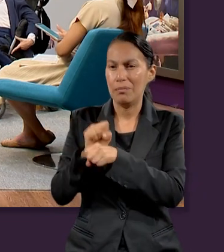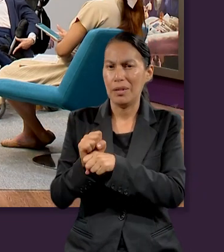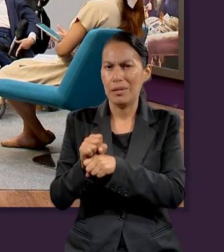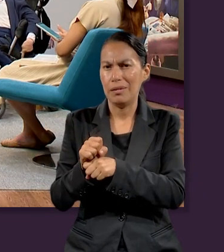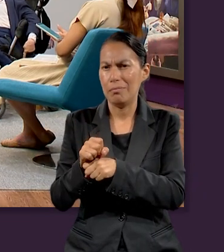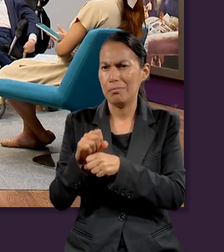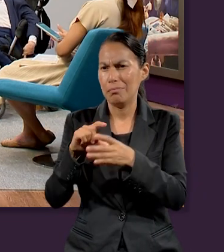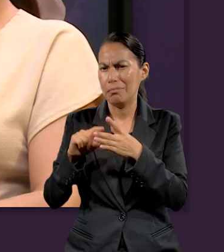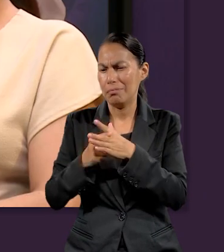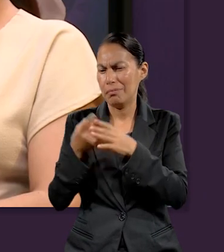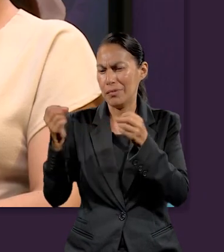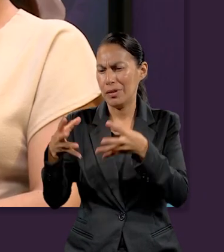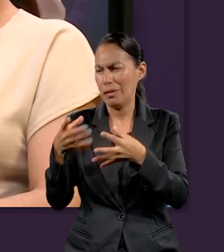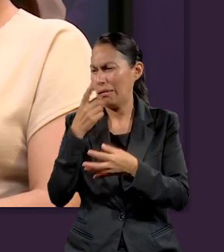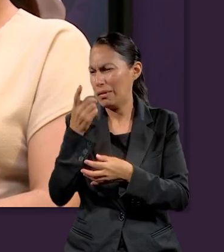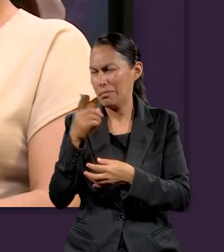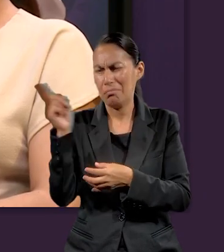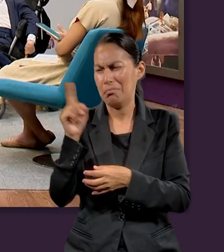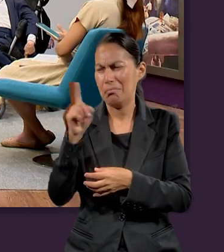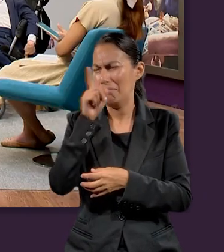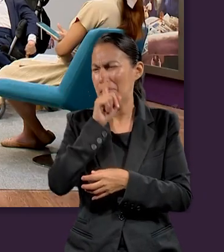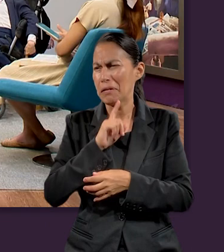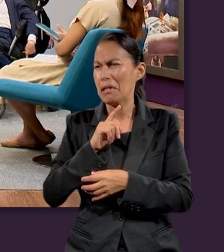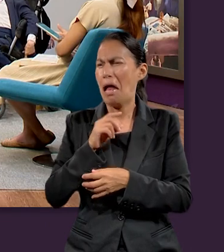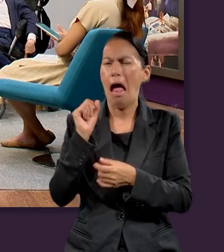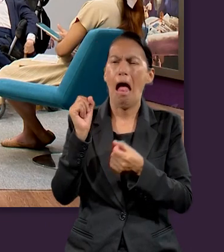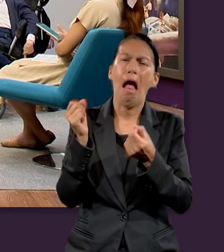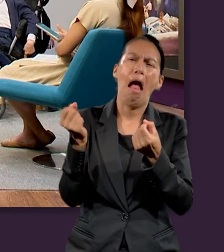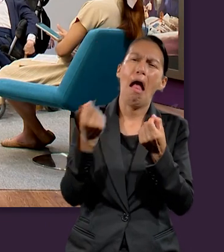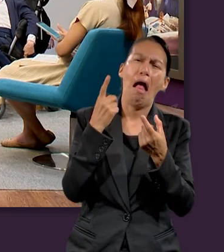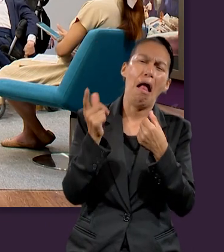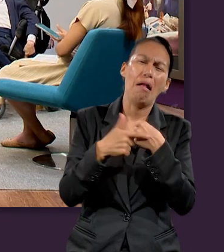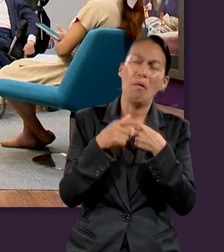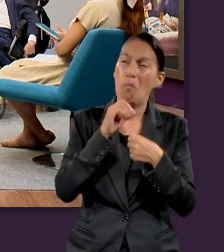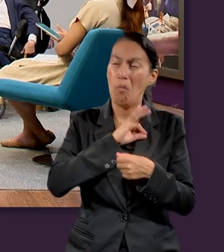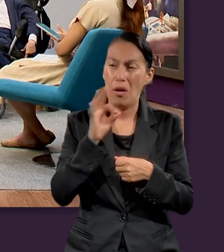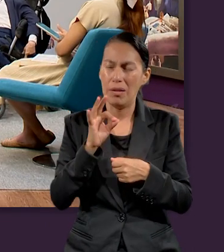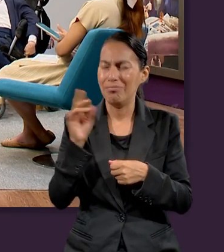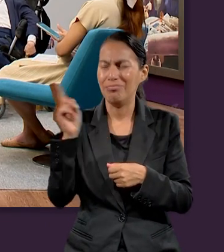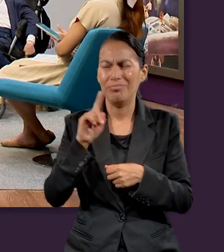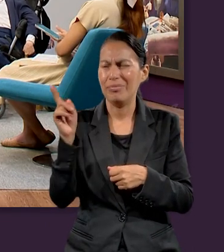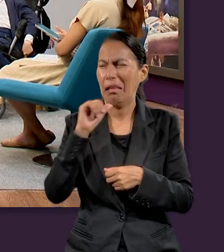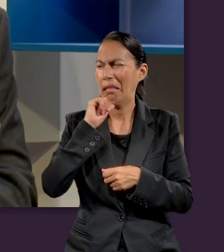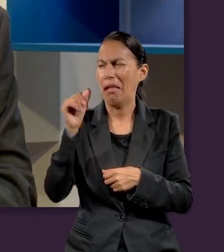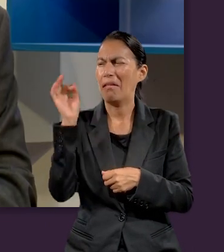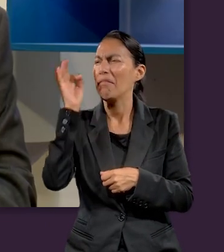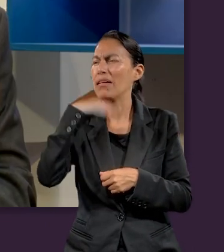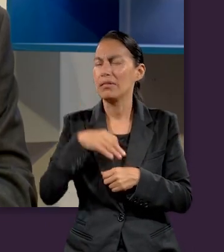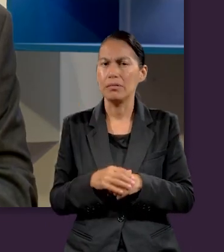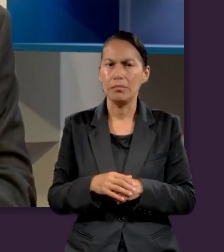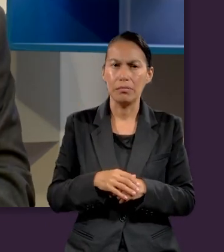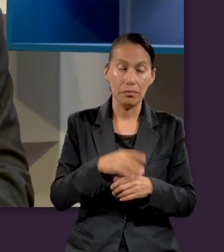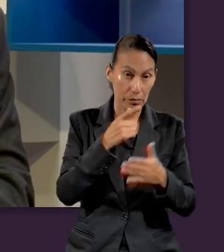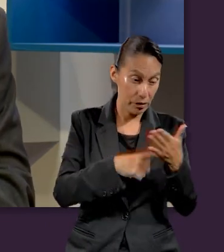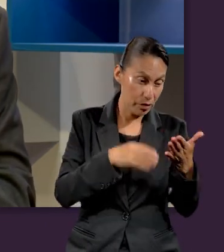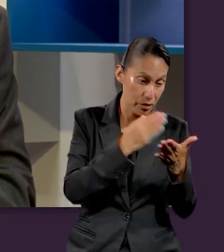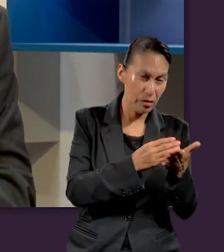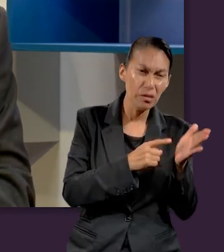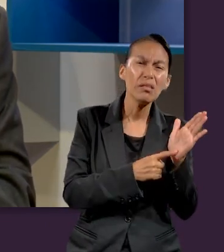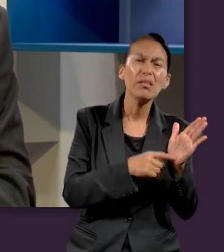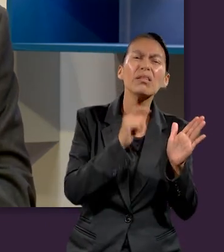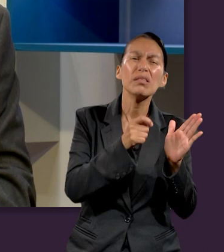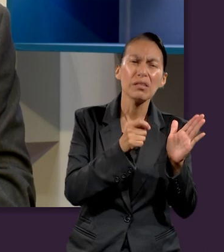Génesis, pues no tiene sentido porque ¿quién lo va a poder hacer así? ¿Qué dice la lección? ¿Qué captaron ustedes